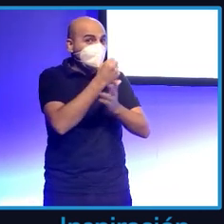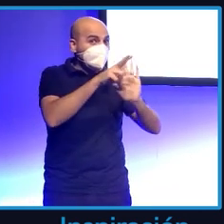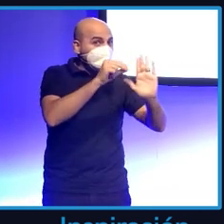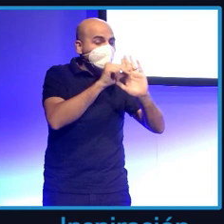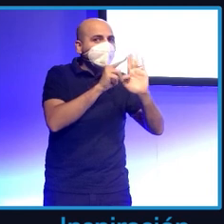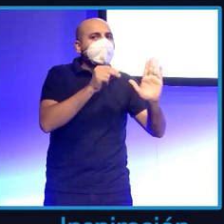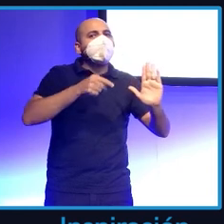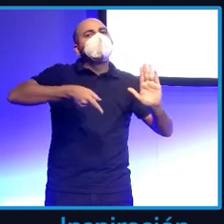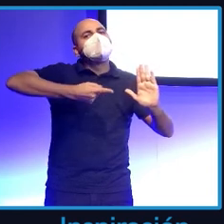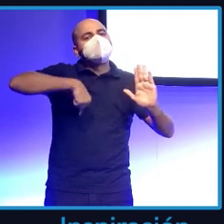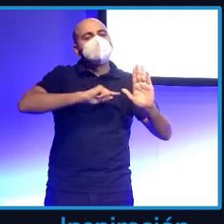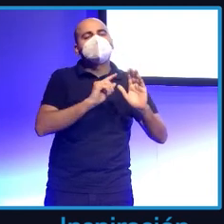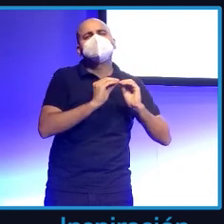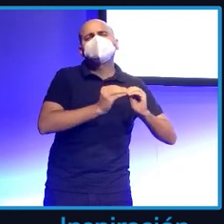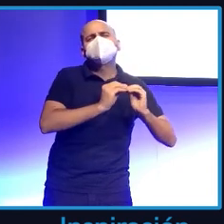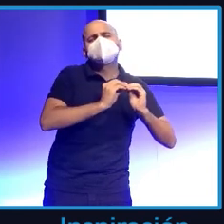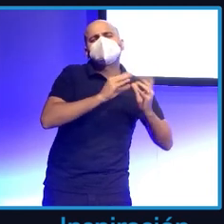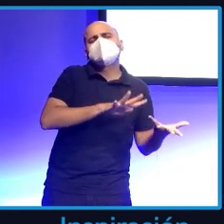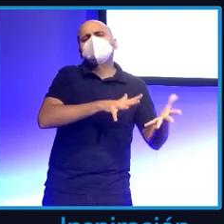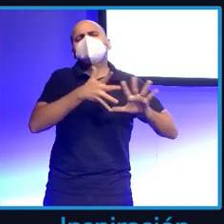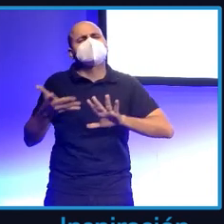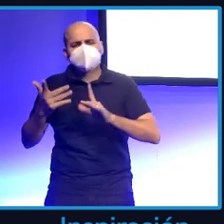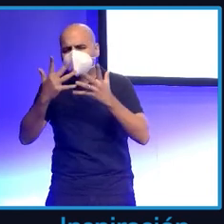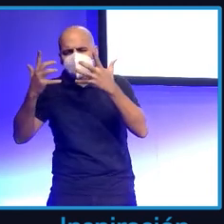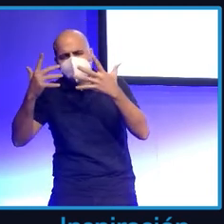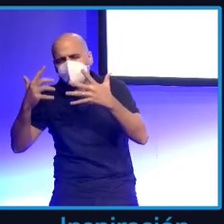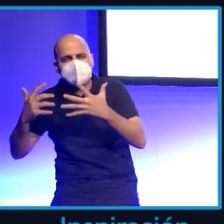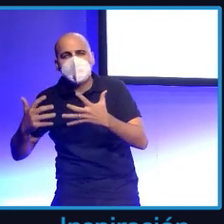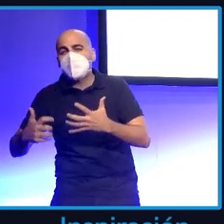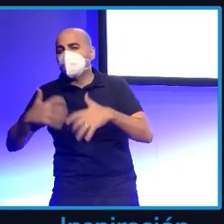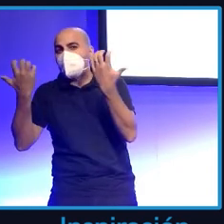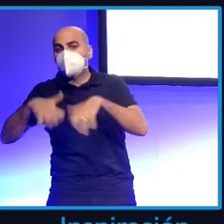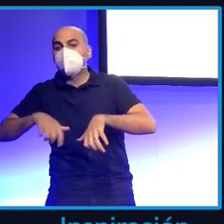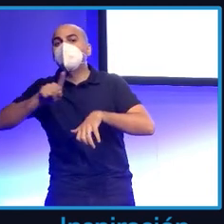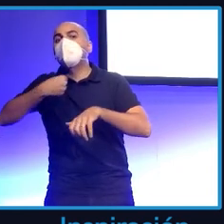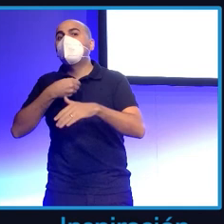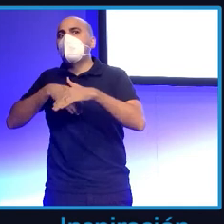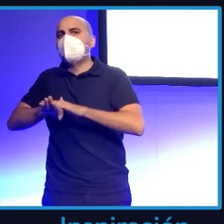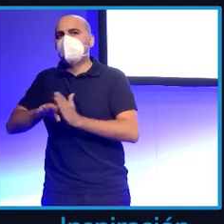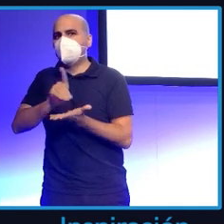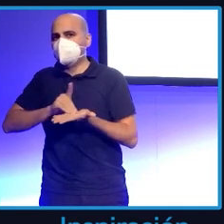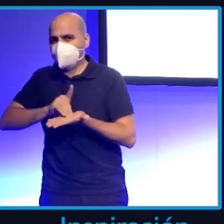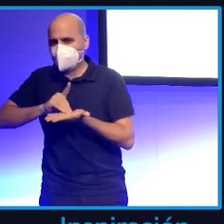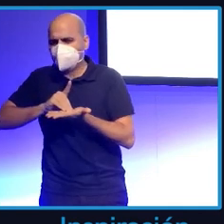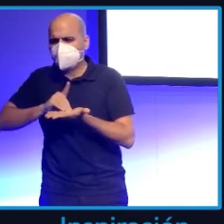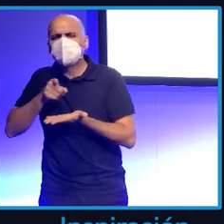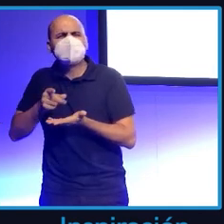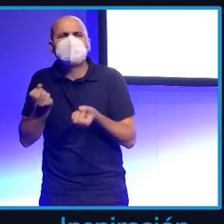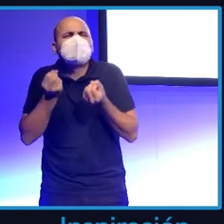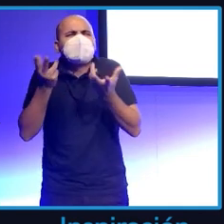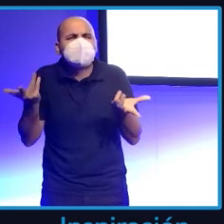una transcripción automática y lo vamos guardando en una base de datos. Ejemplo, ¿para qué sirve esto? Pues a nivel periodístico brutal.